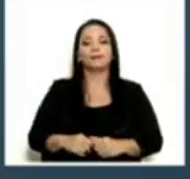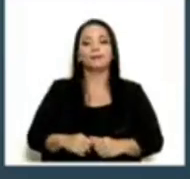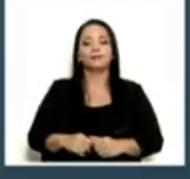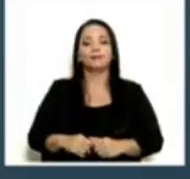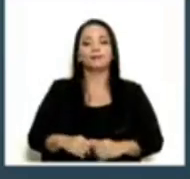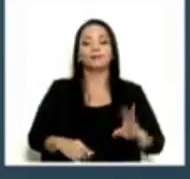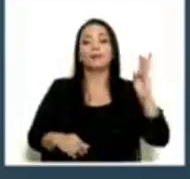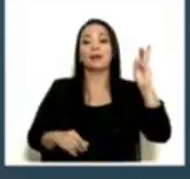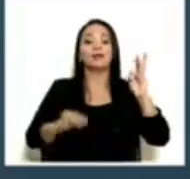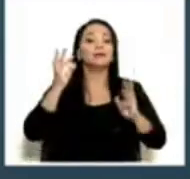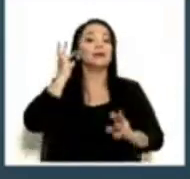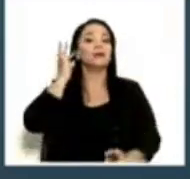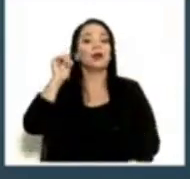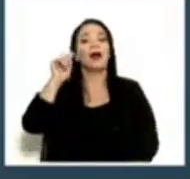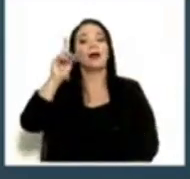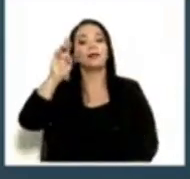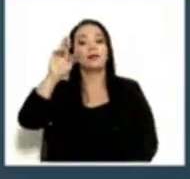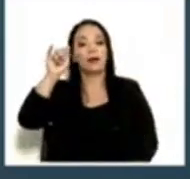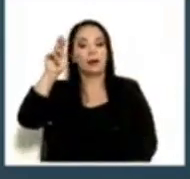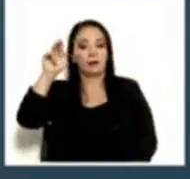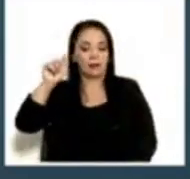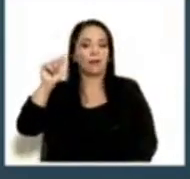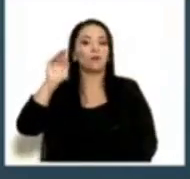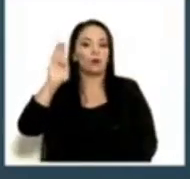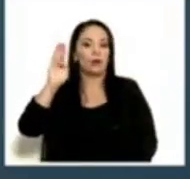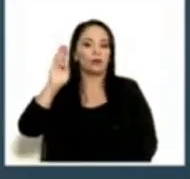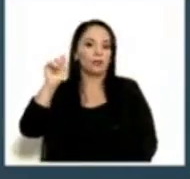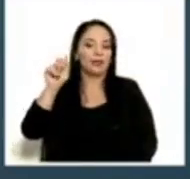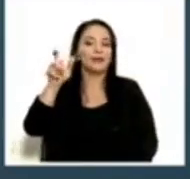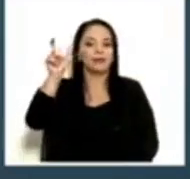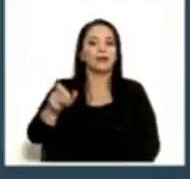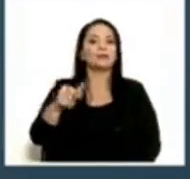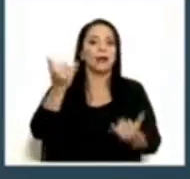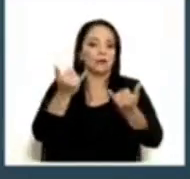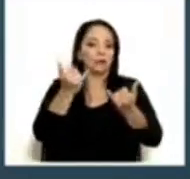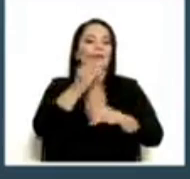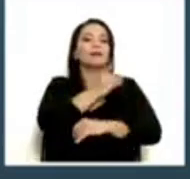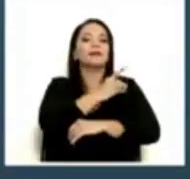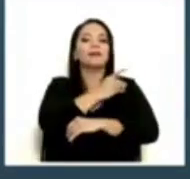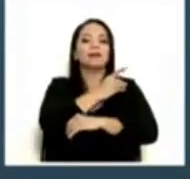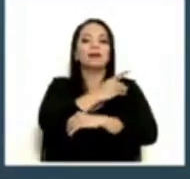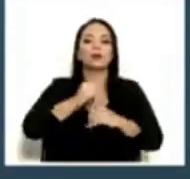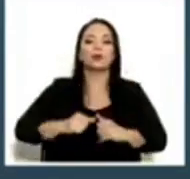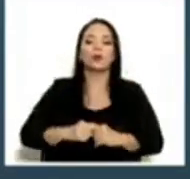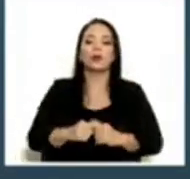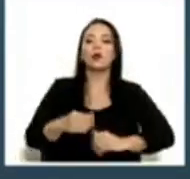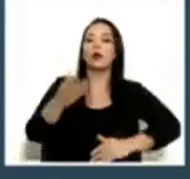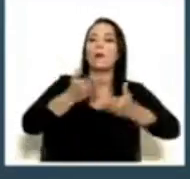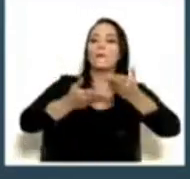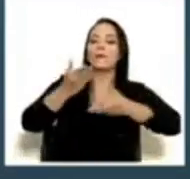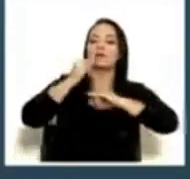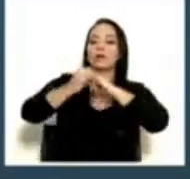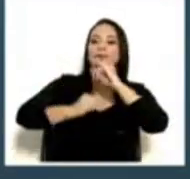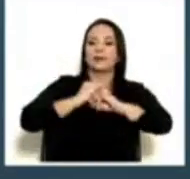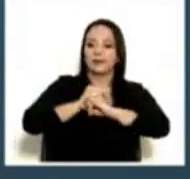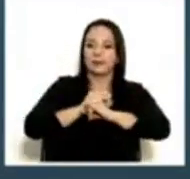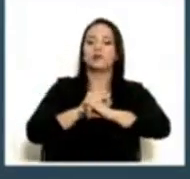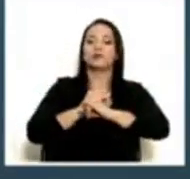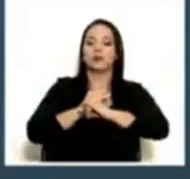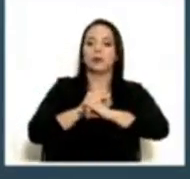Adriana Bolaños Sargueta, actual directora de cooperación internacional,